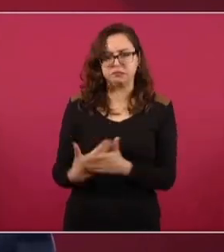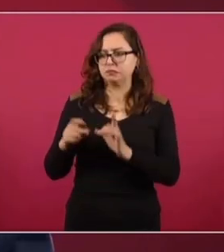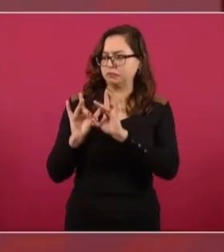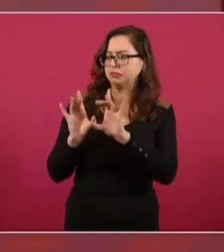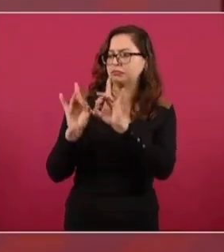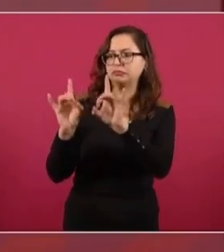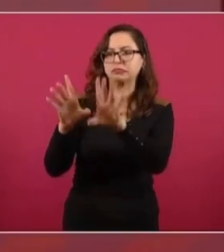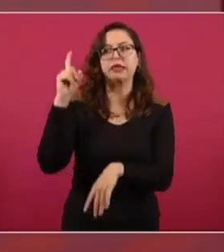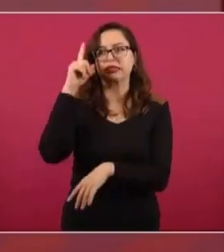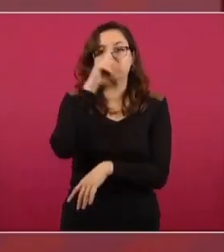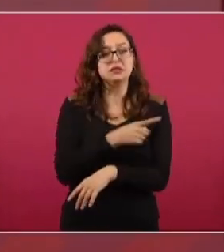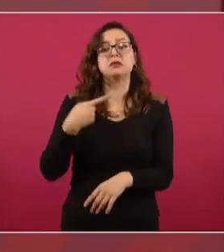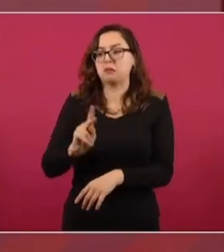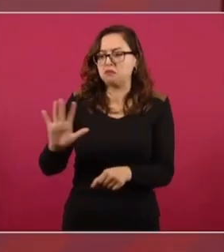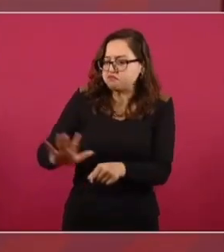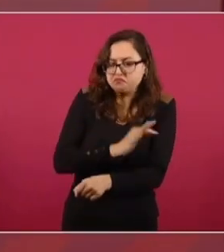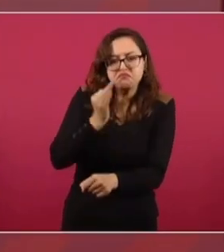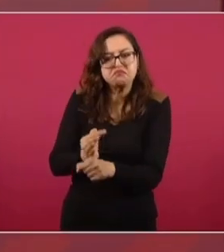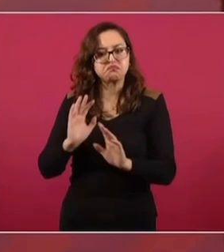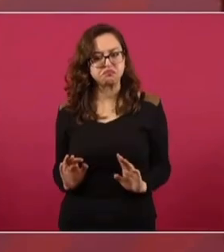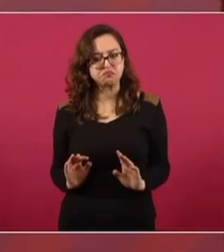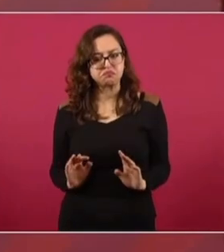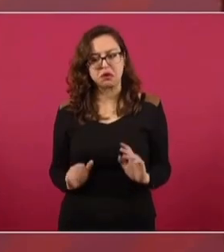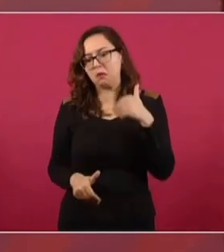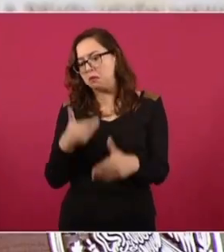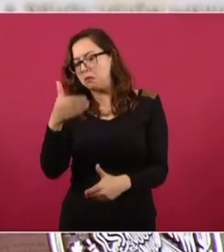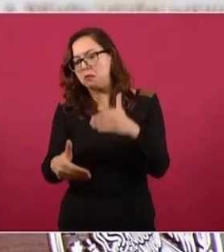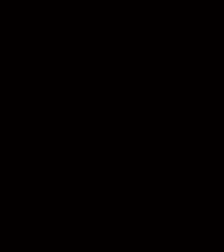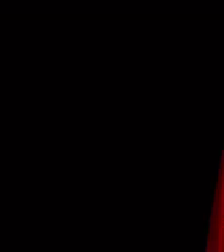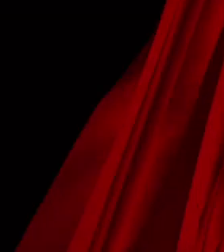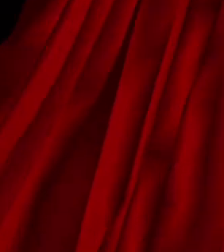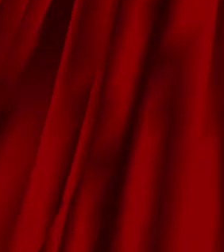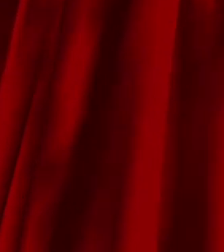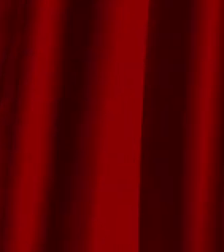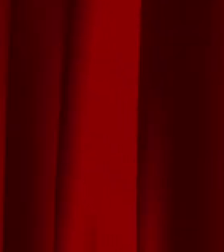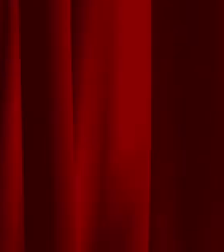difíciles. Y yo espero que hacia adelante las cosas sean cada vez mejor.